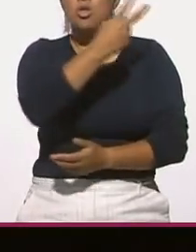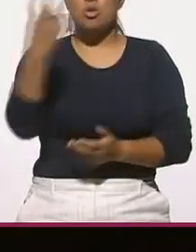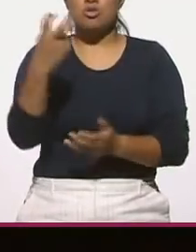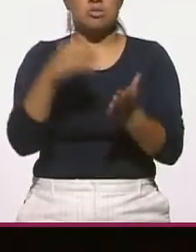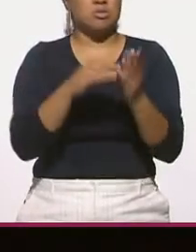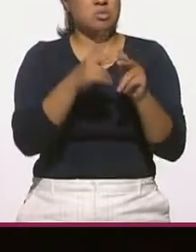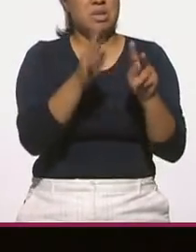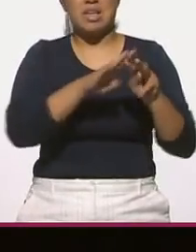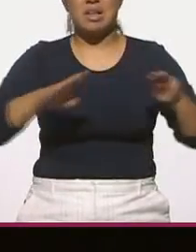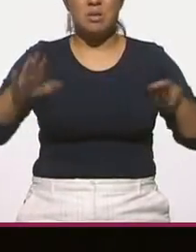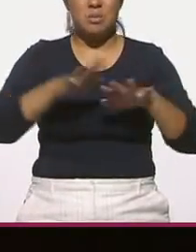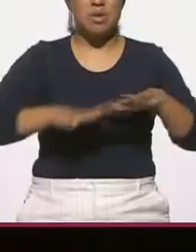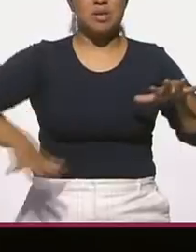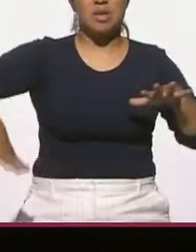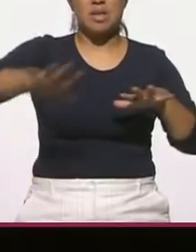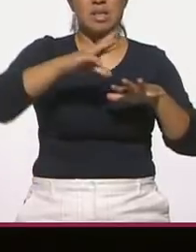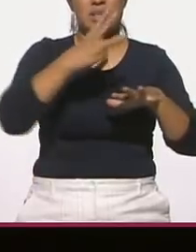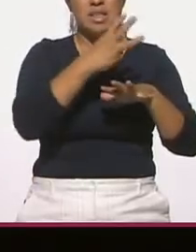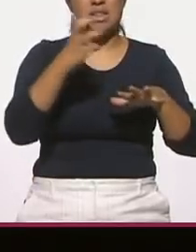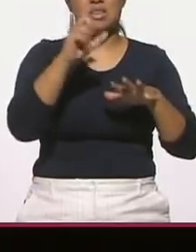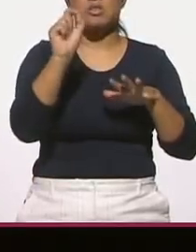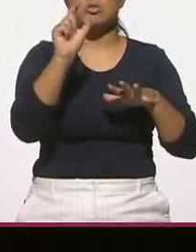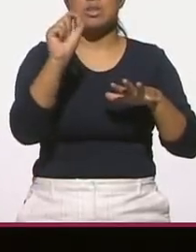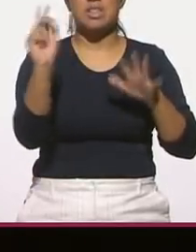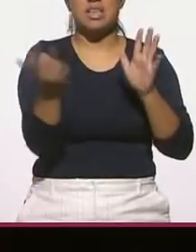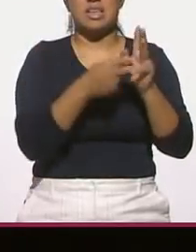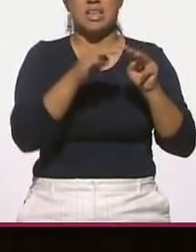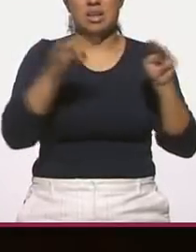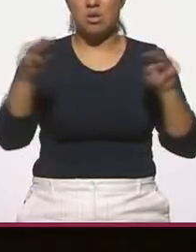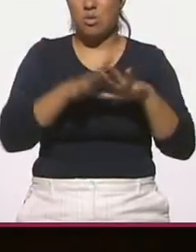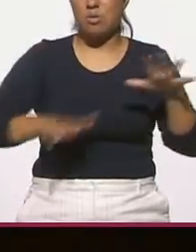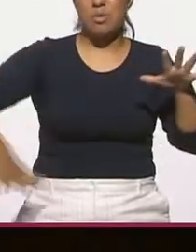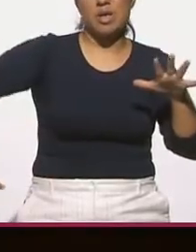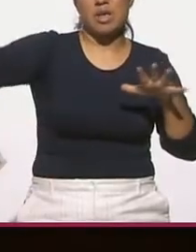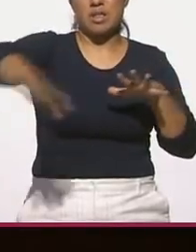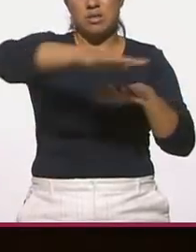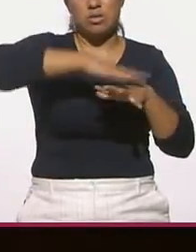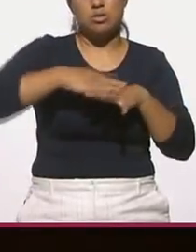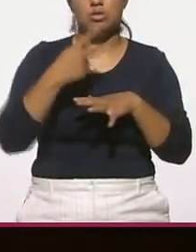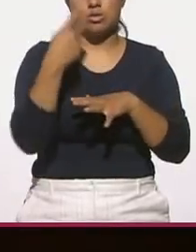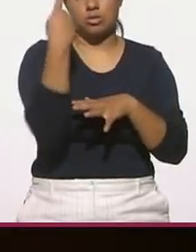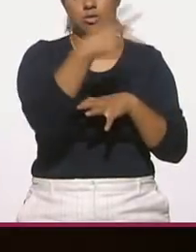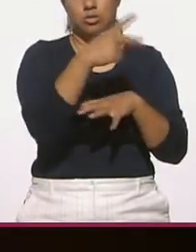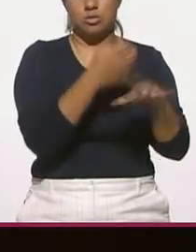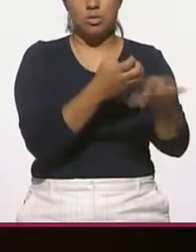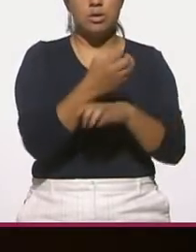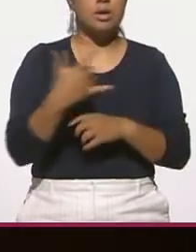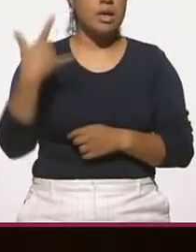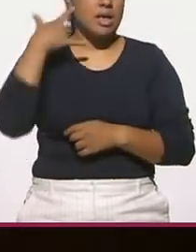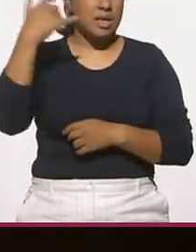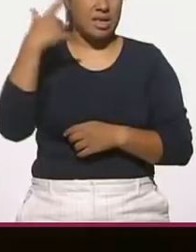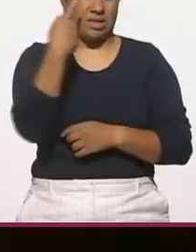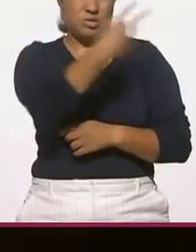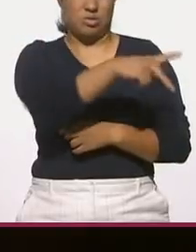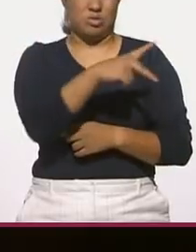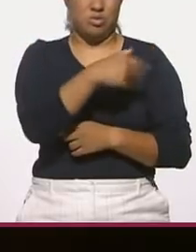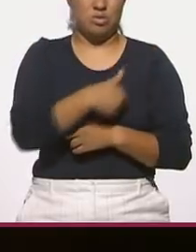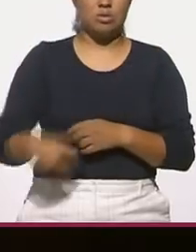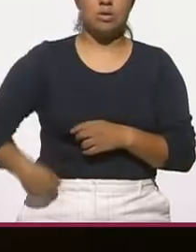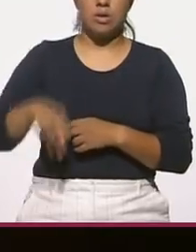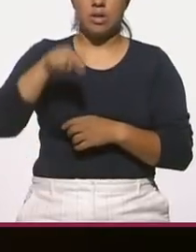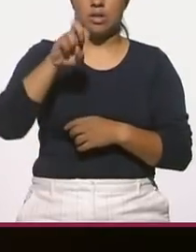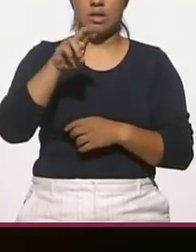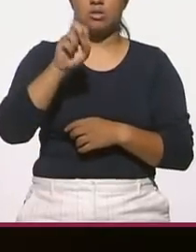de 200 millas cuadradas, más de 320 kilómetros cuadrados. En ese estado, gobernador de California, Gavin Newsom, declaró estado de